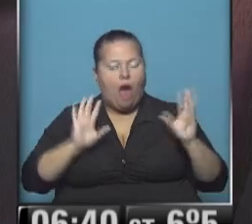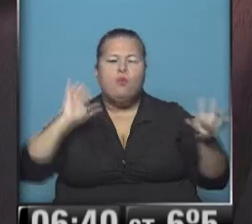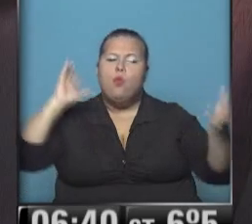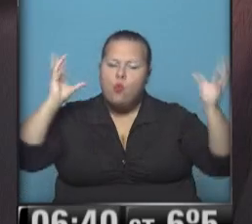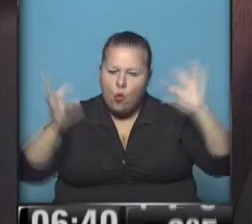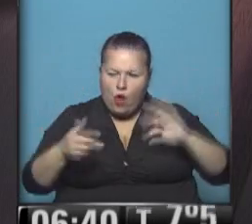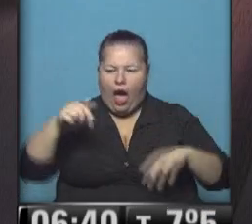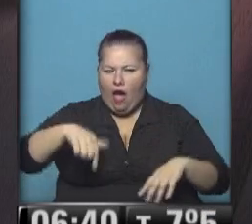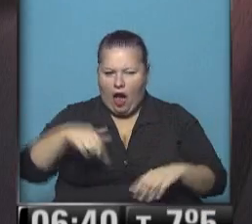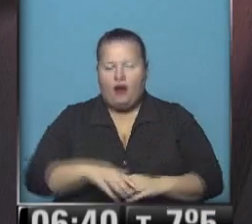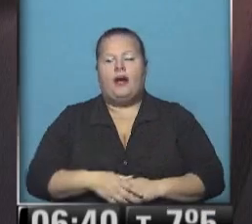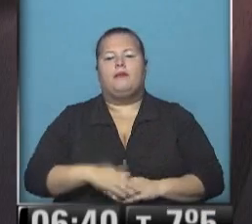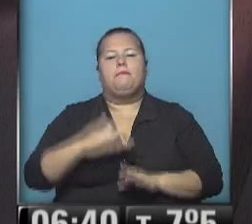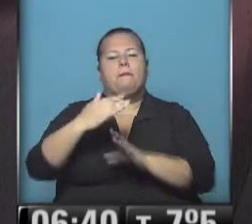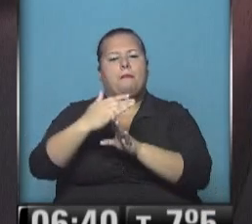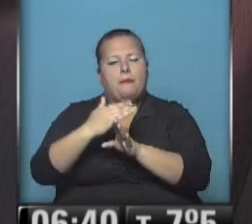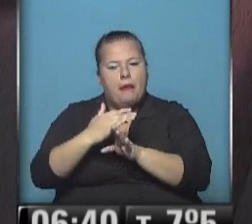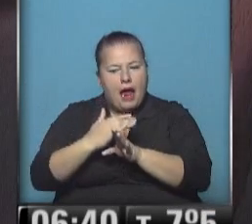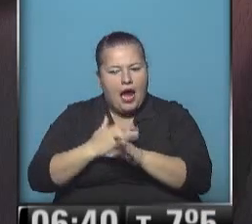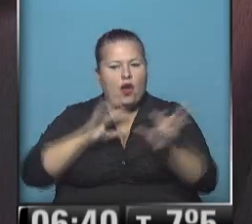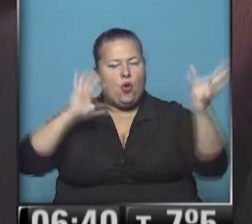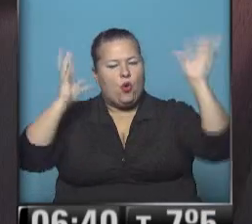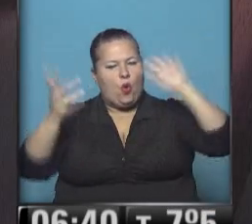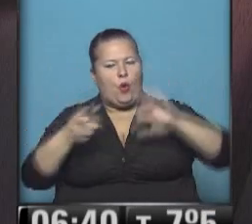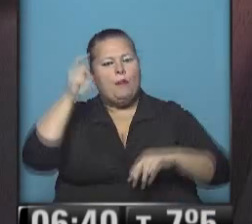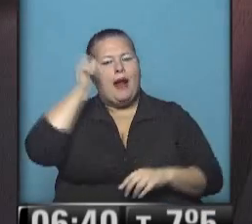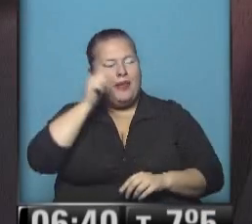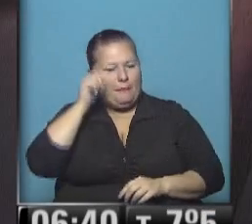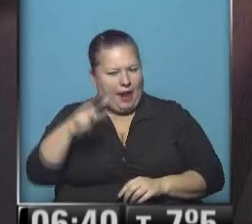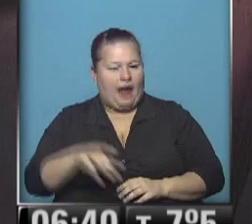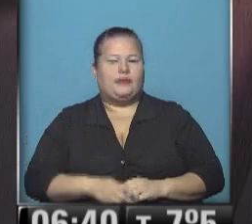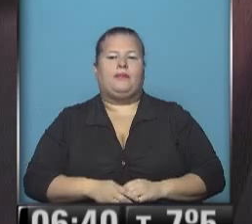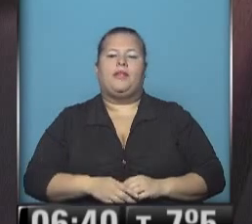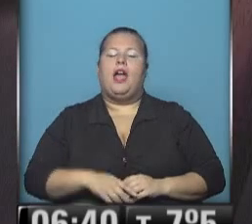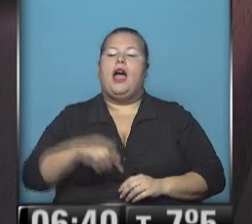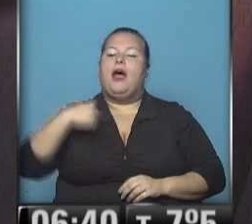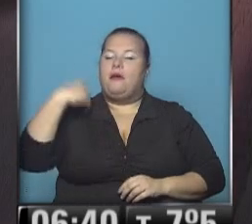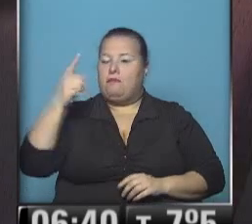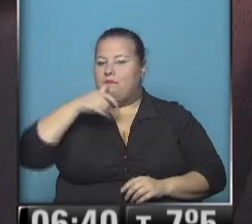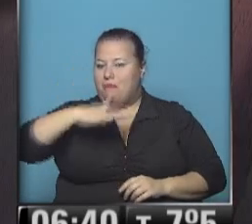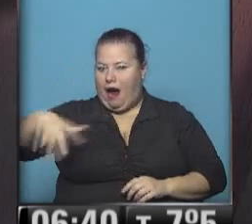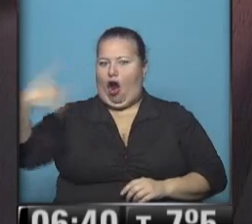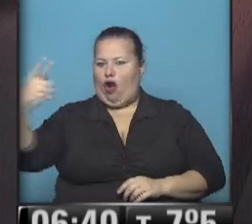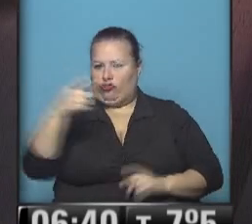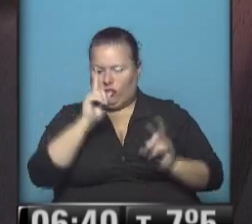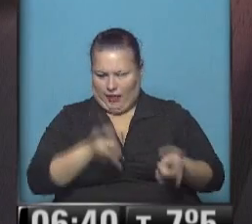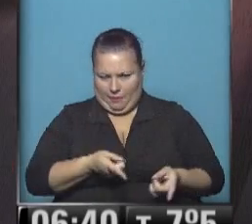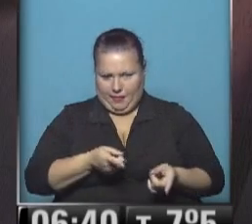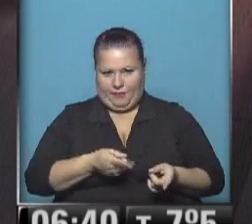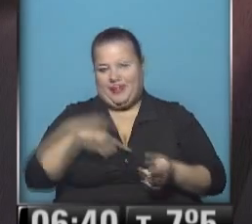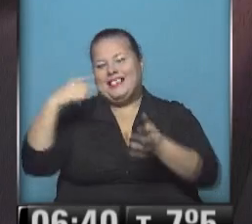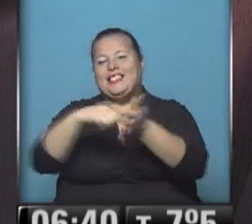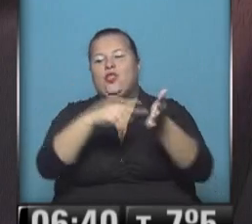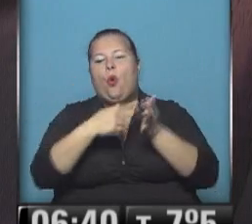nublado a esta hora. Va a ir disminuyendo la nubosidad marplatenses y las demás costas allí. Las demás